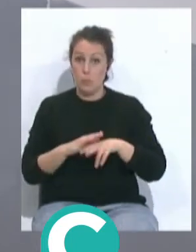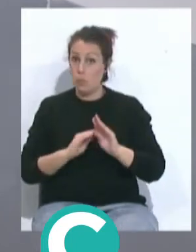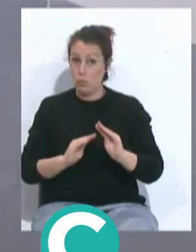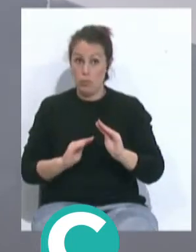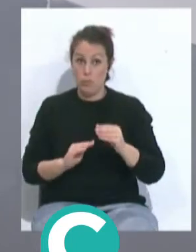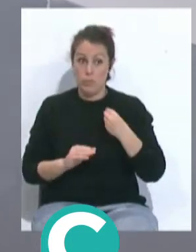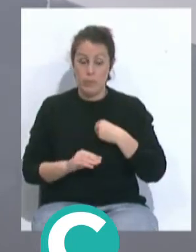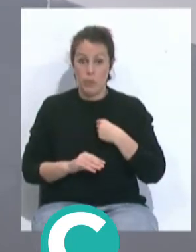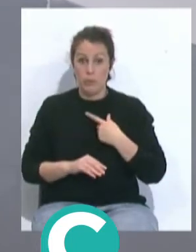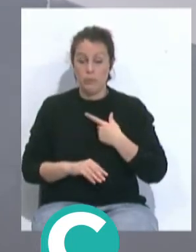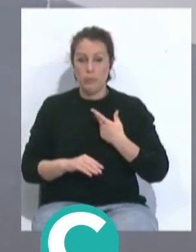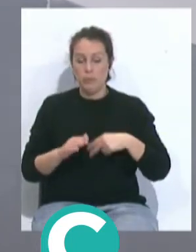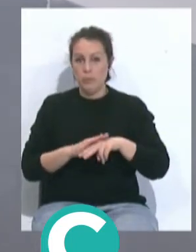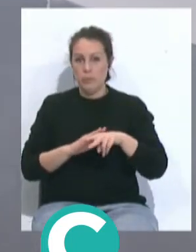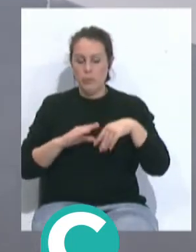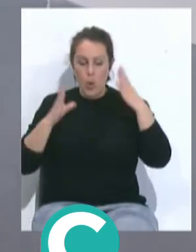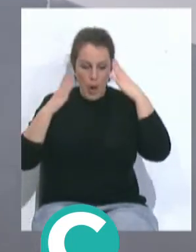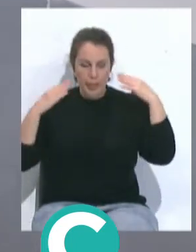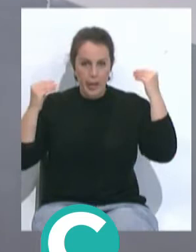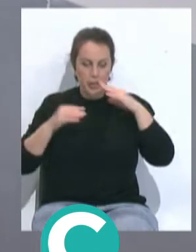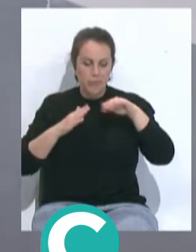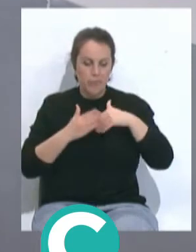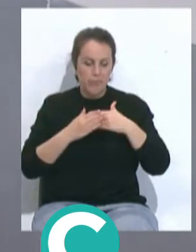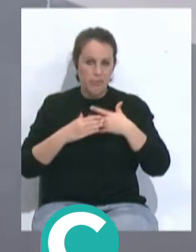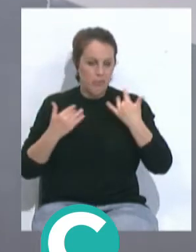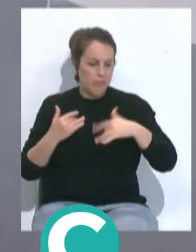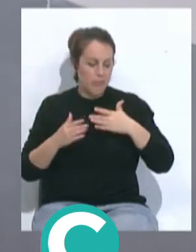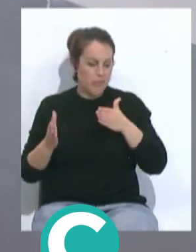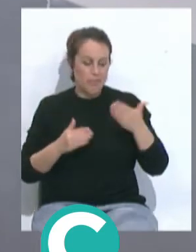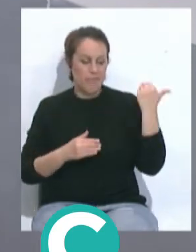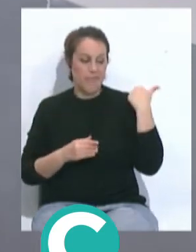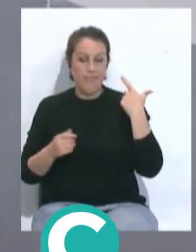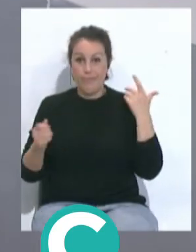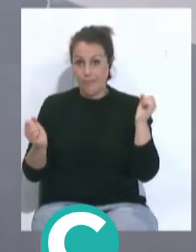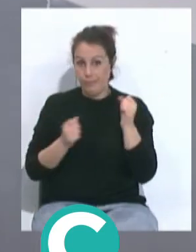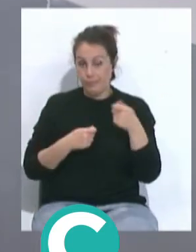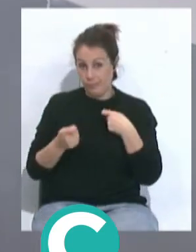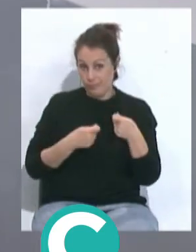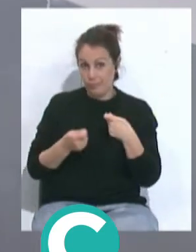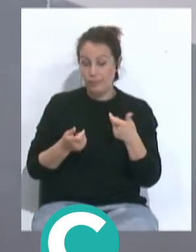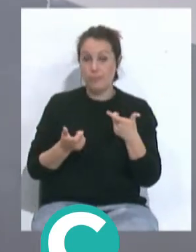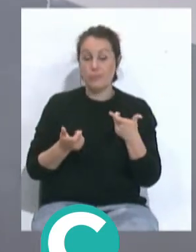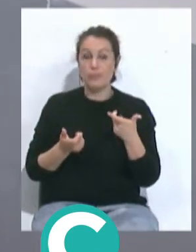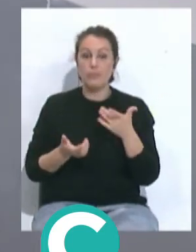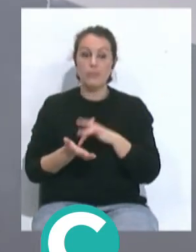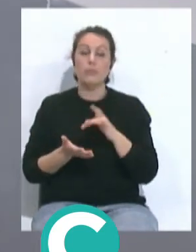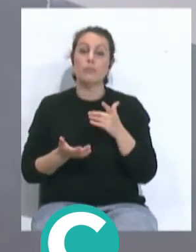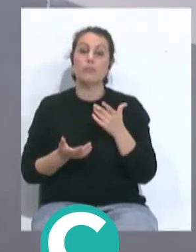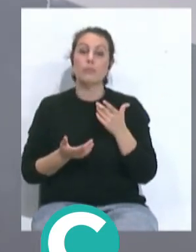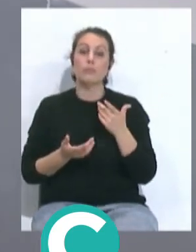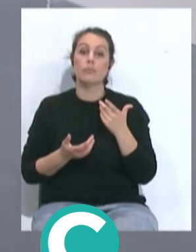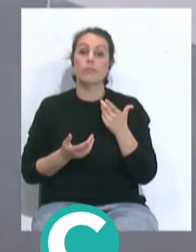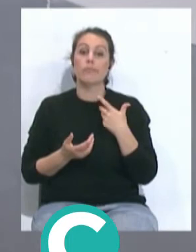como así vino del fútbol holandés al Sevilla la temporada pasada, vino en el mercado de invierno, no logró estar